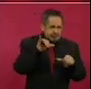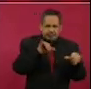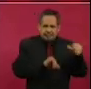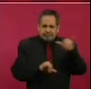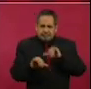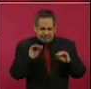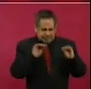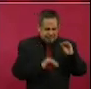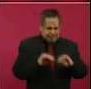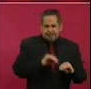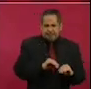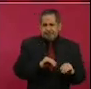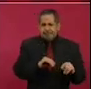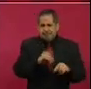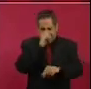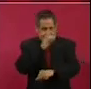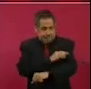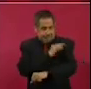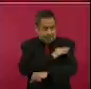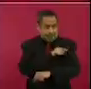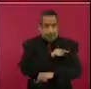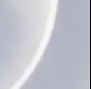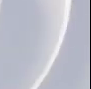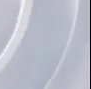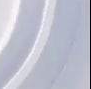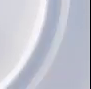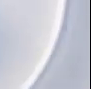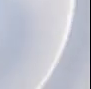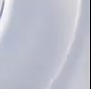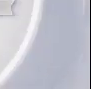del país no se han registrado defunciones derivados por el virus.